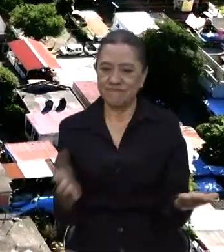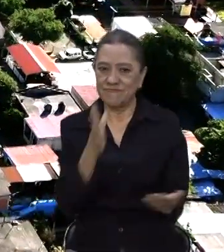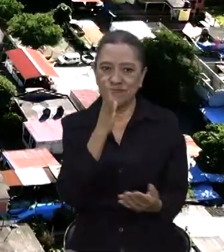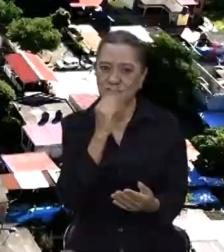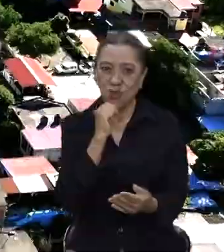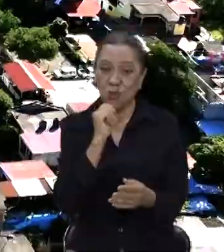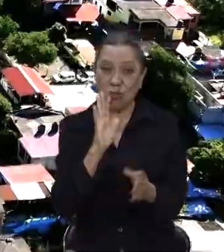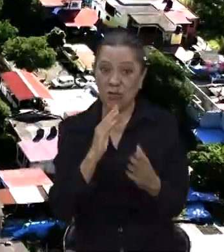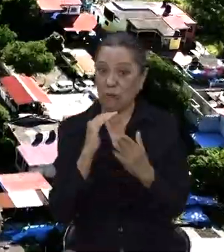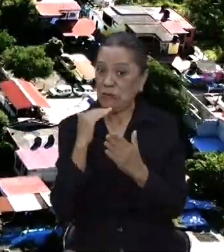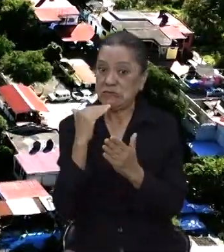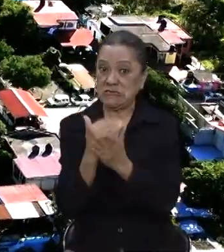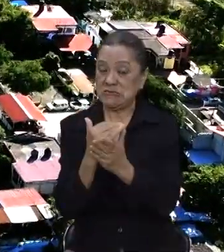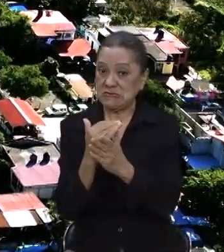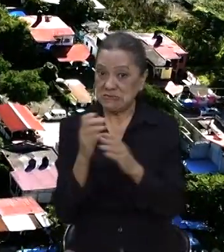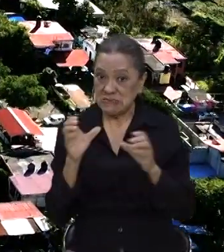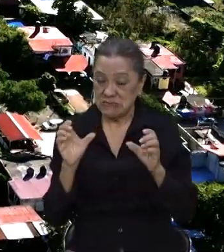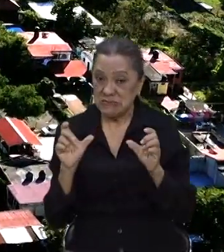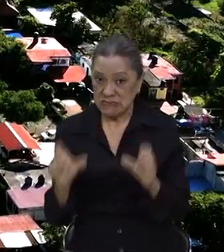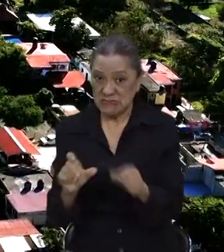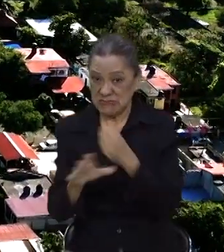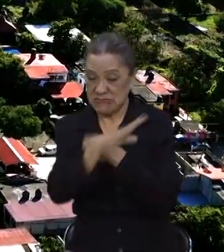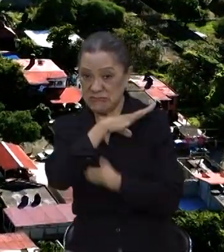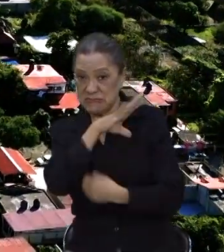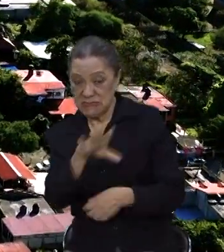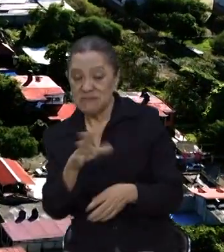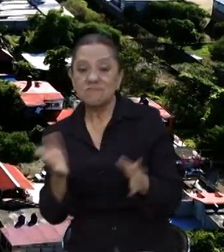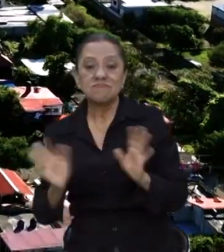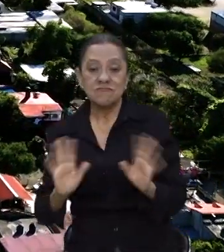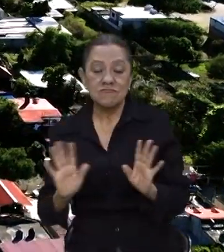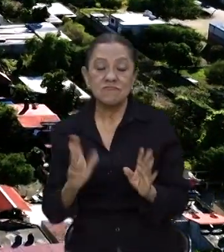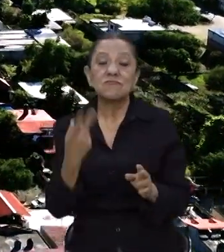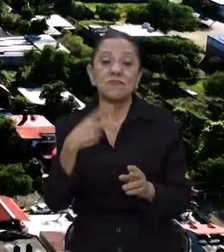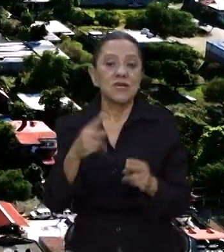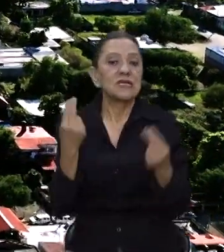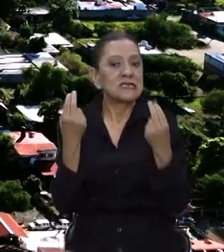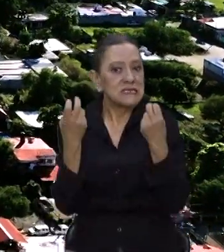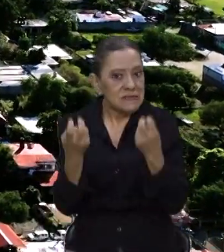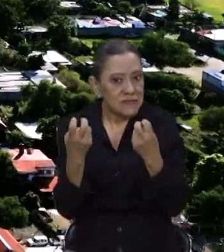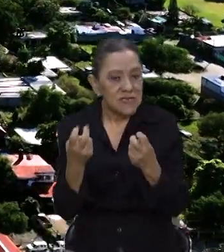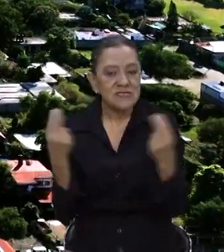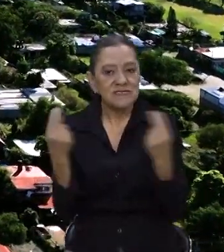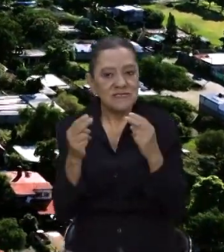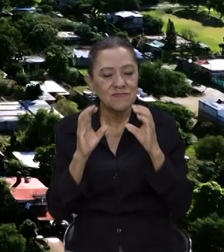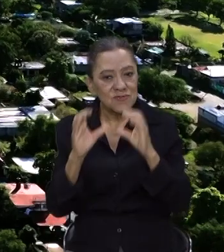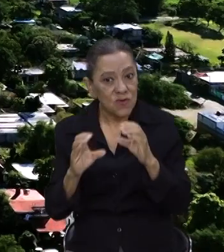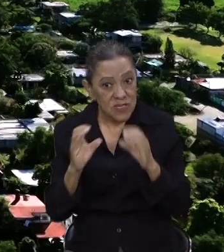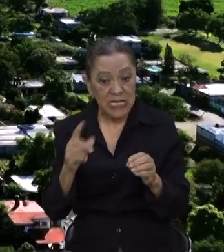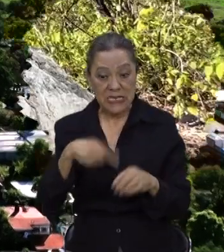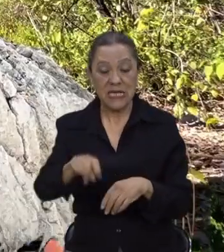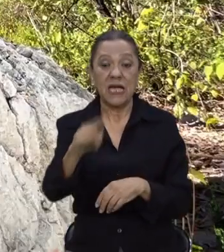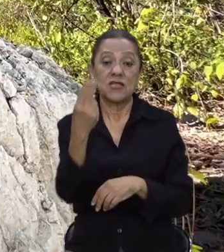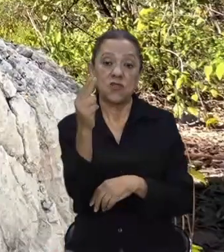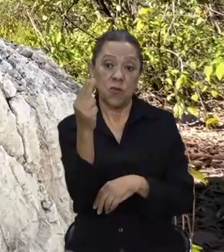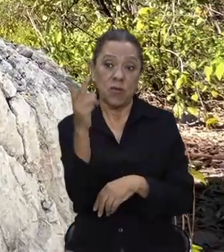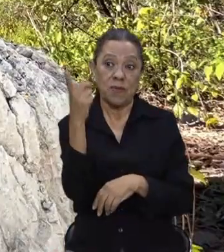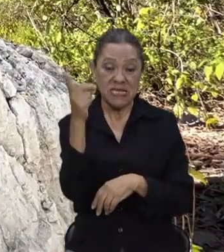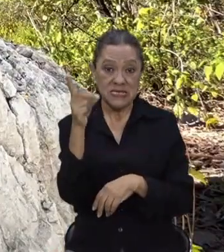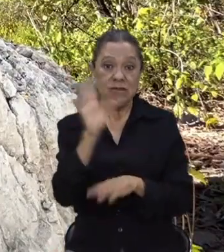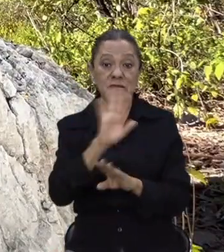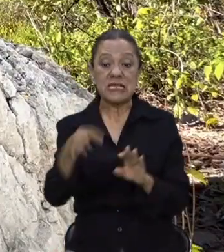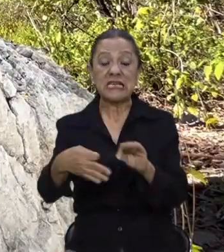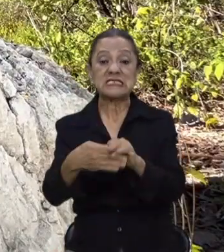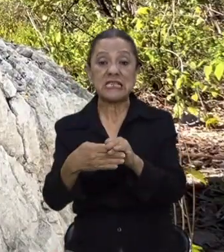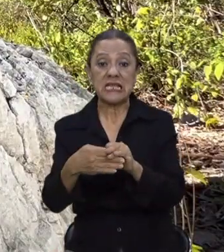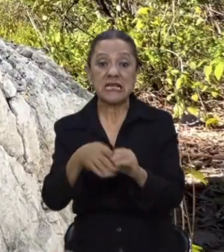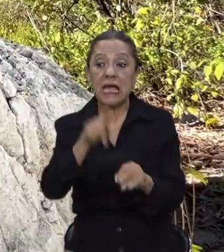vamos a poder controlar. Entonces eso es una de las problemáticas. Y en los meses de noviembre y diciembre ya se acerca lo de la cacería. Entonces hay que tener,